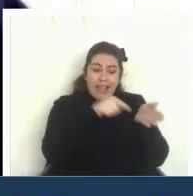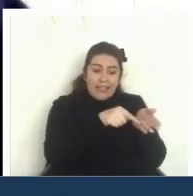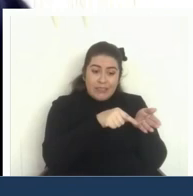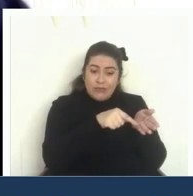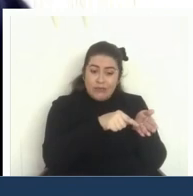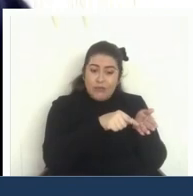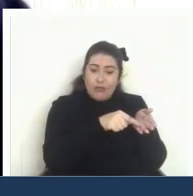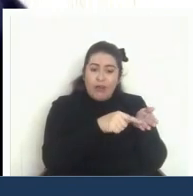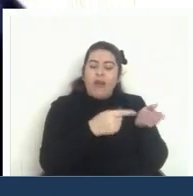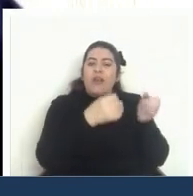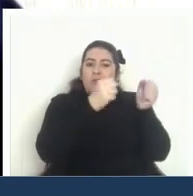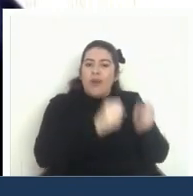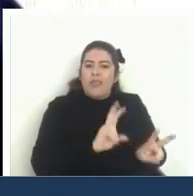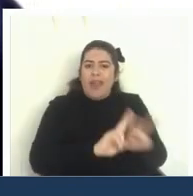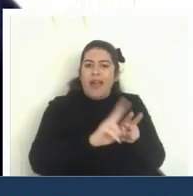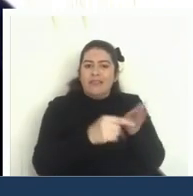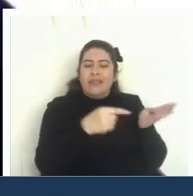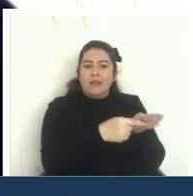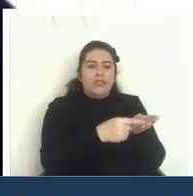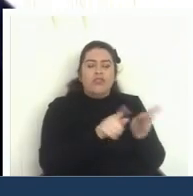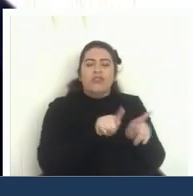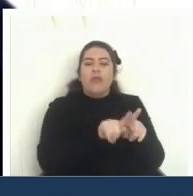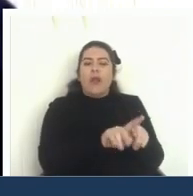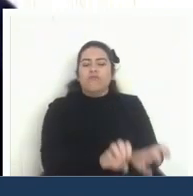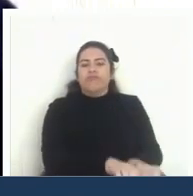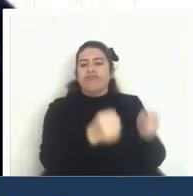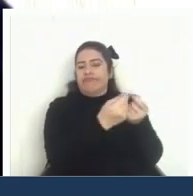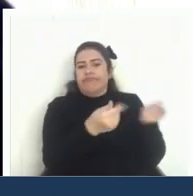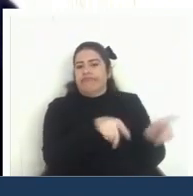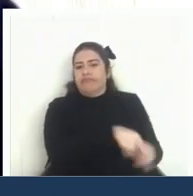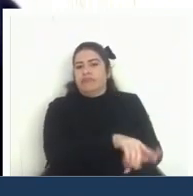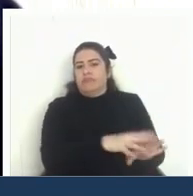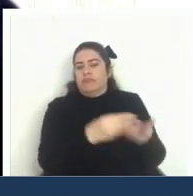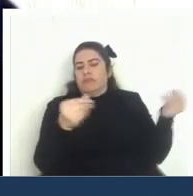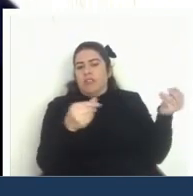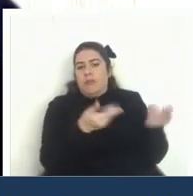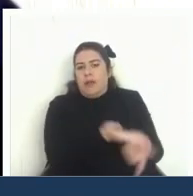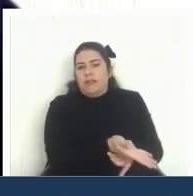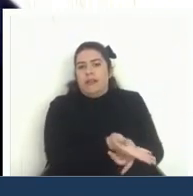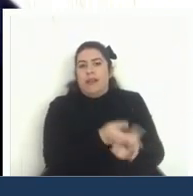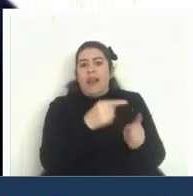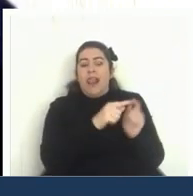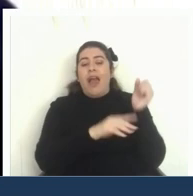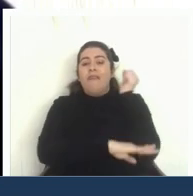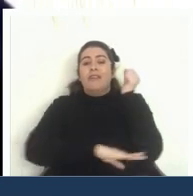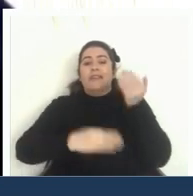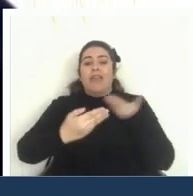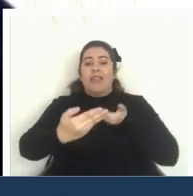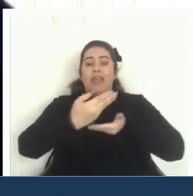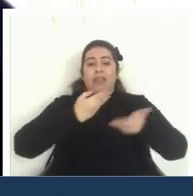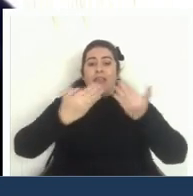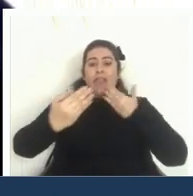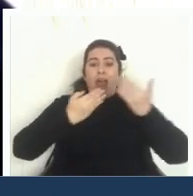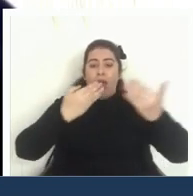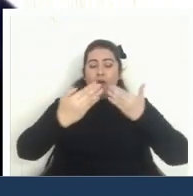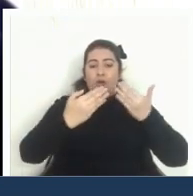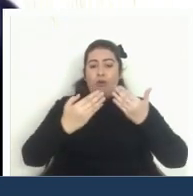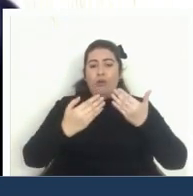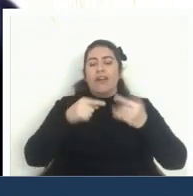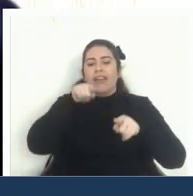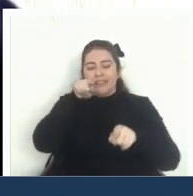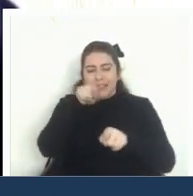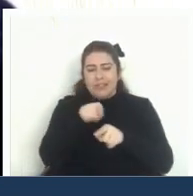porque si no la vamos a destruir y creo que la base del diálogo que menciona Leonor es esa